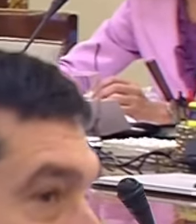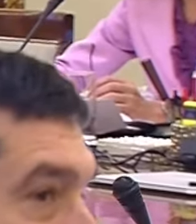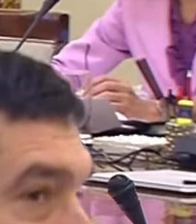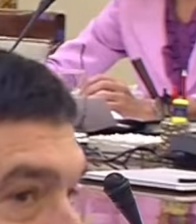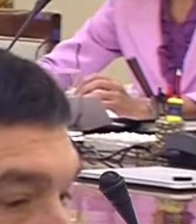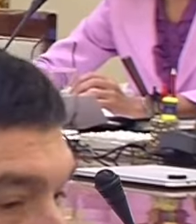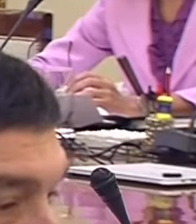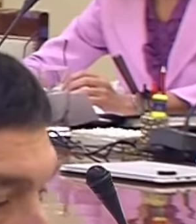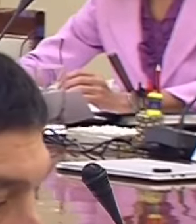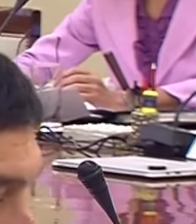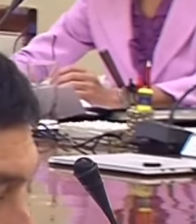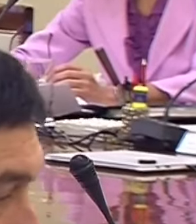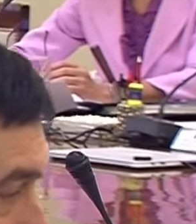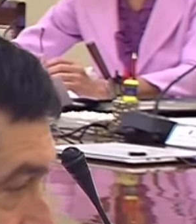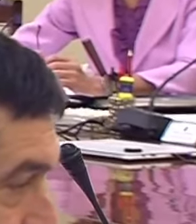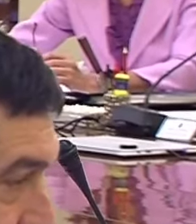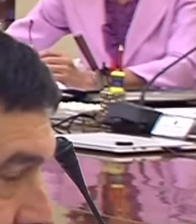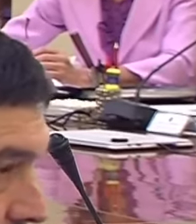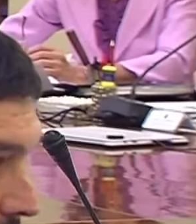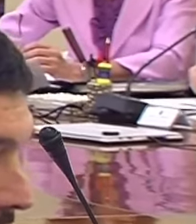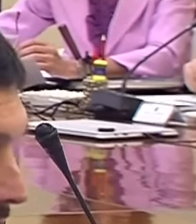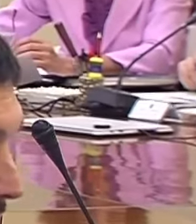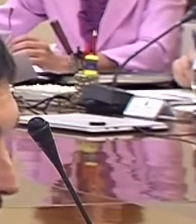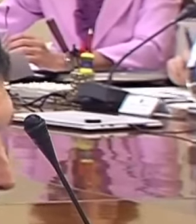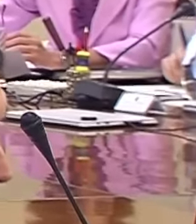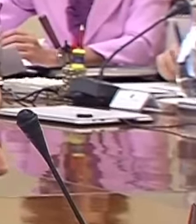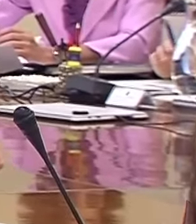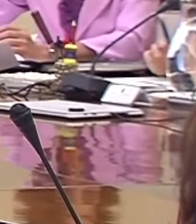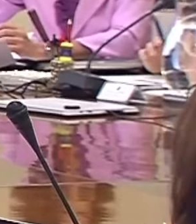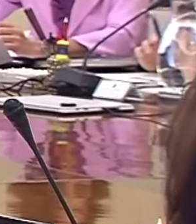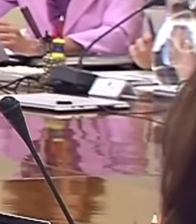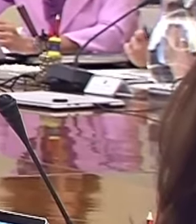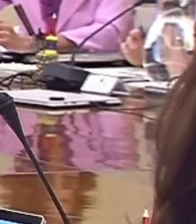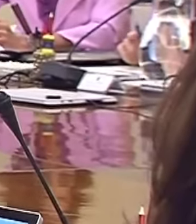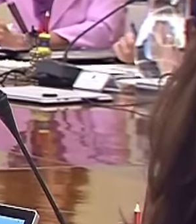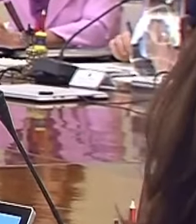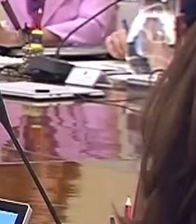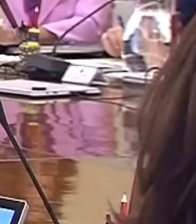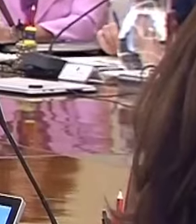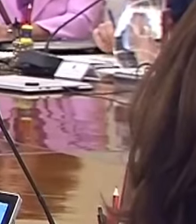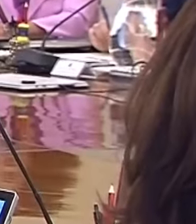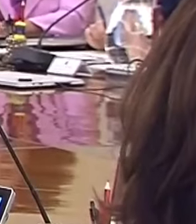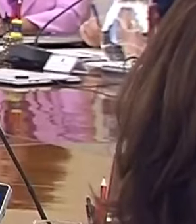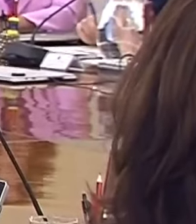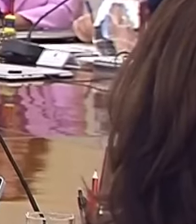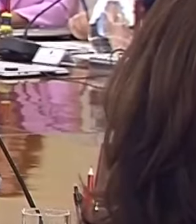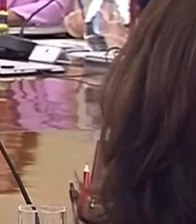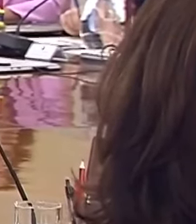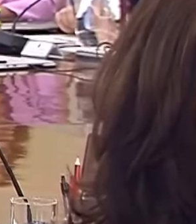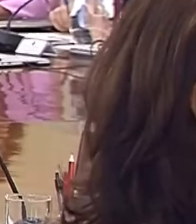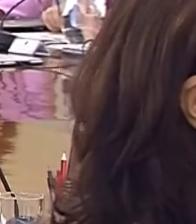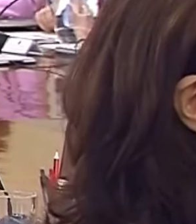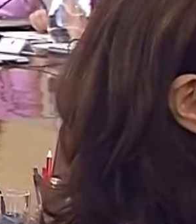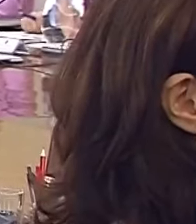pueblo, con sus seres queridos, todo el tiempo que desee. El cambio del modelo de cuidados tiene tres patas. La primera, y me atrevería a decir